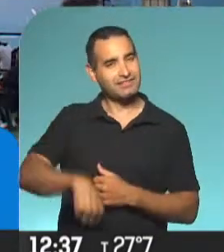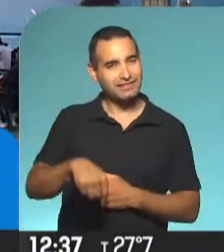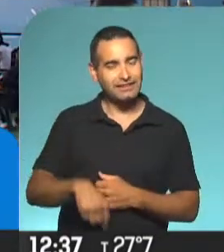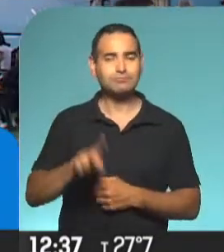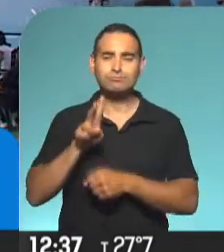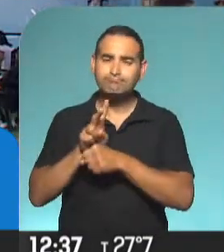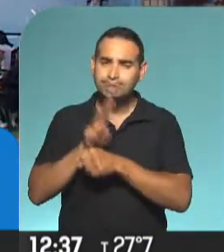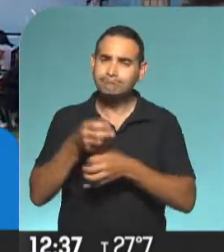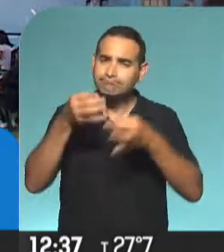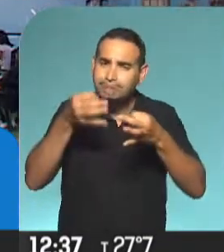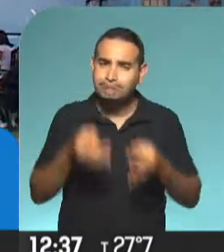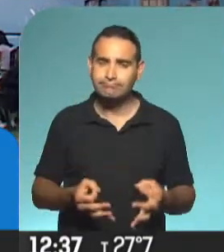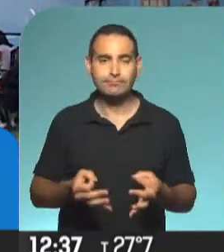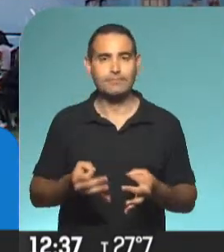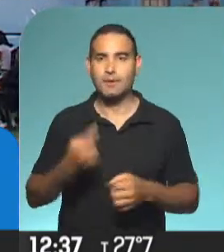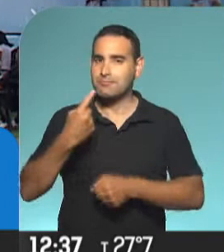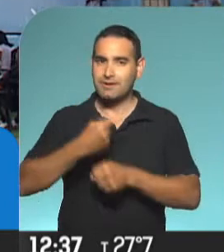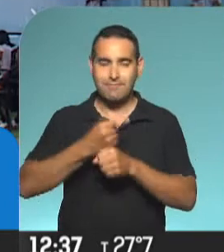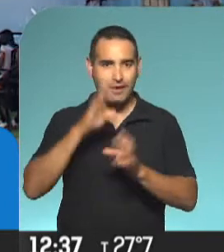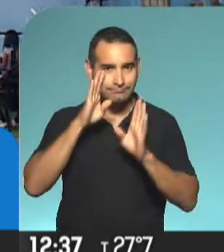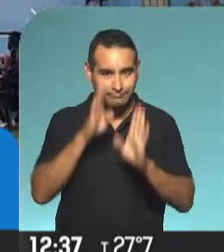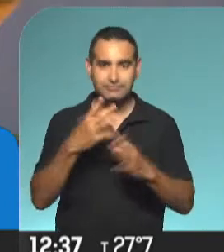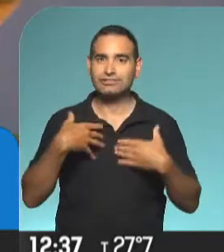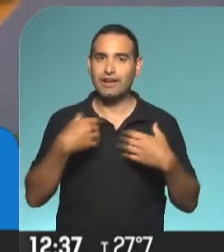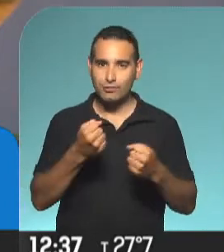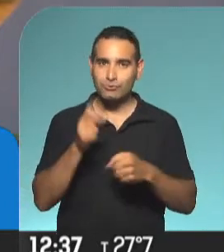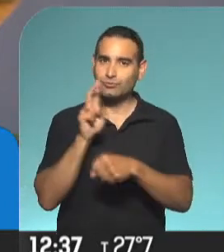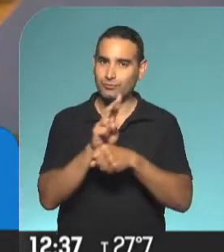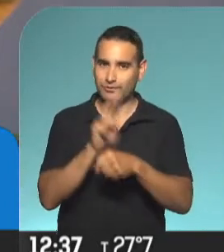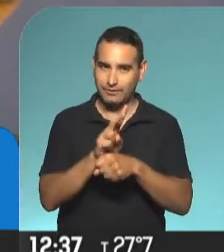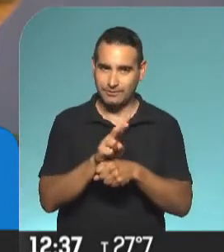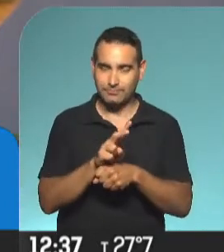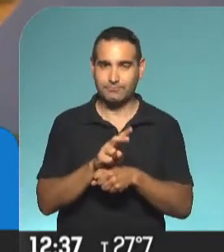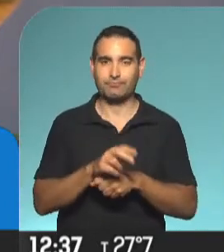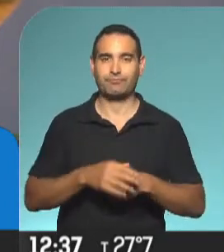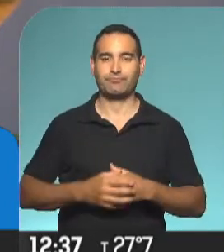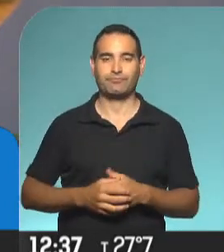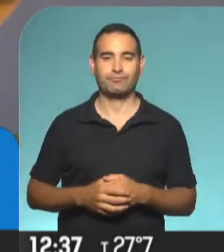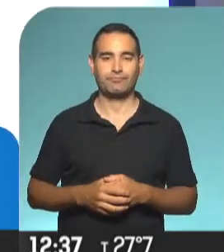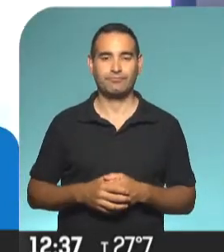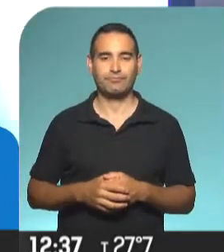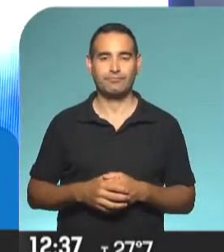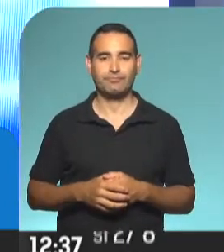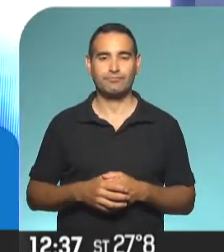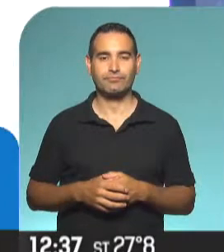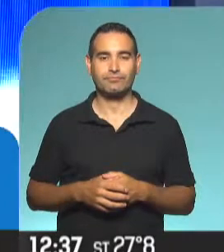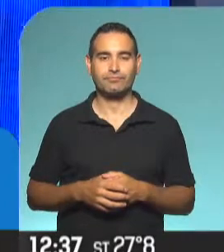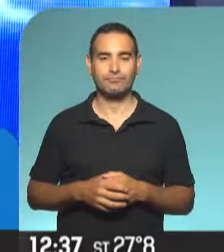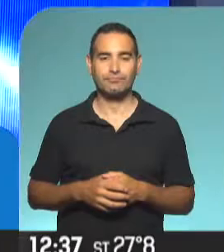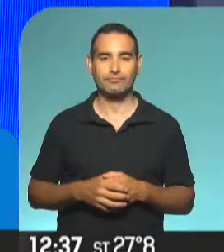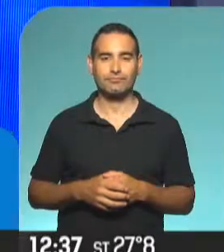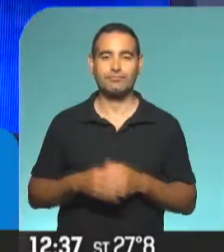cuidada, donde la prioridad va a estar siempre en el salud y en el cuidarnos por esta pandemia, reabrimos.